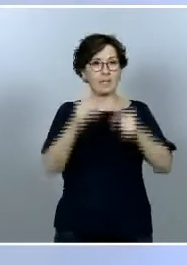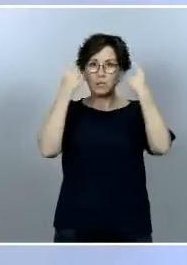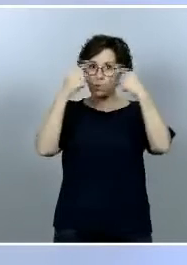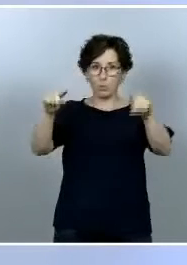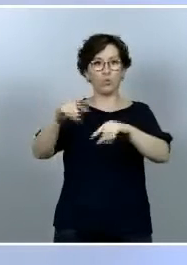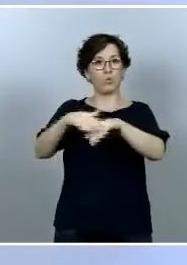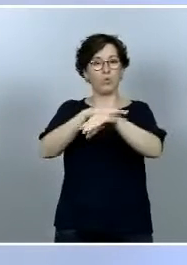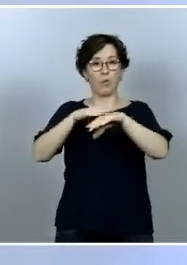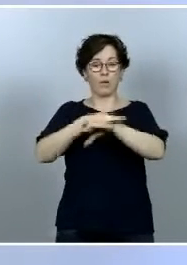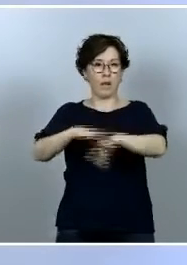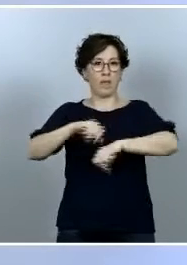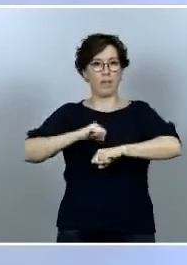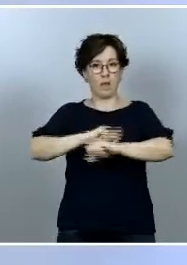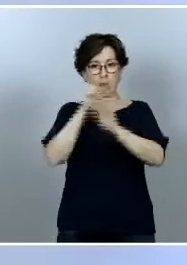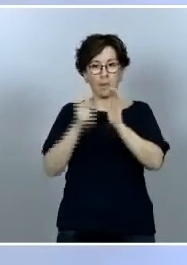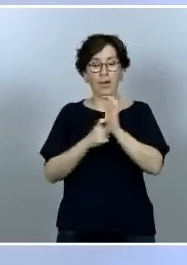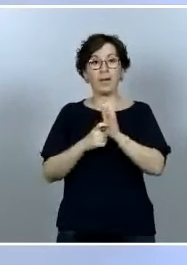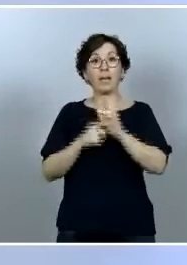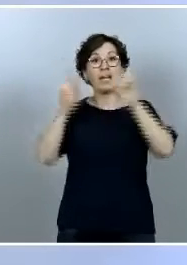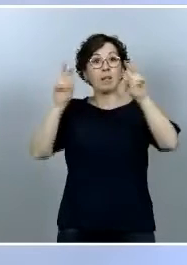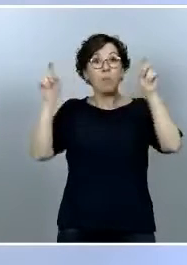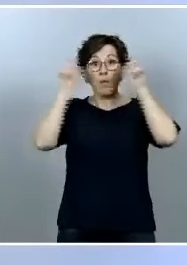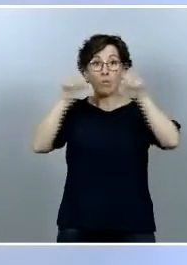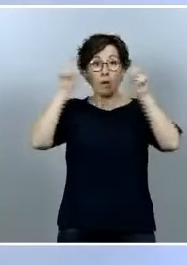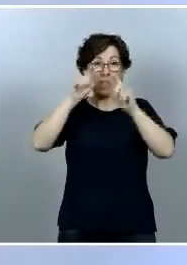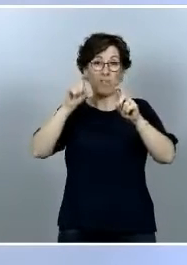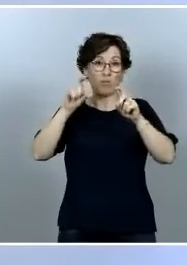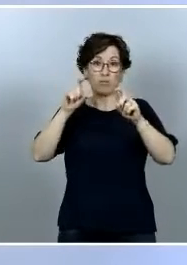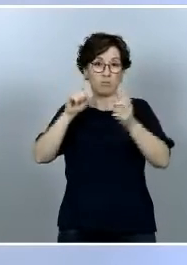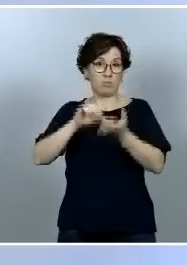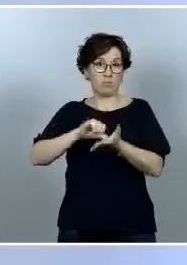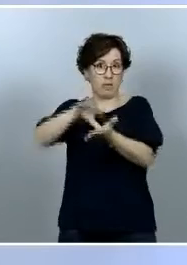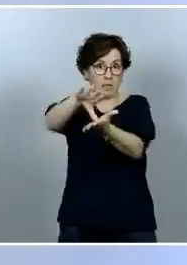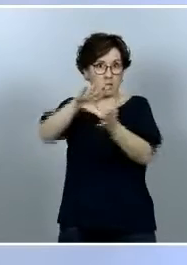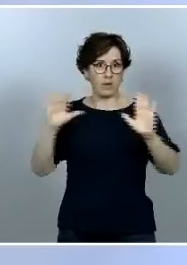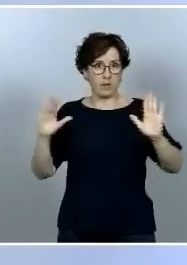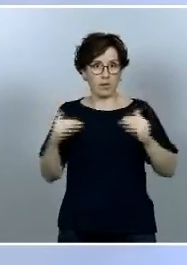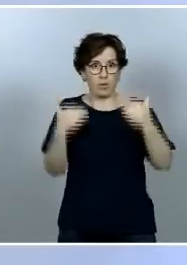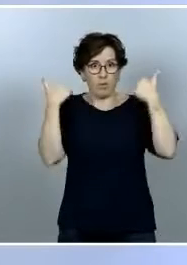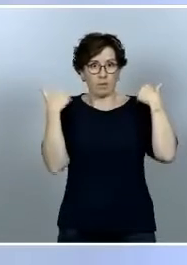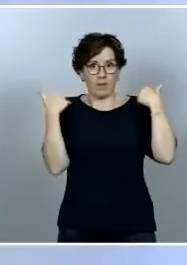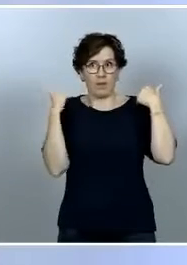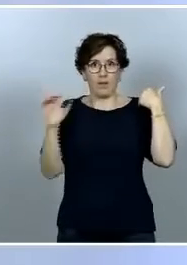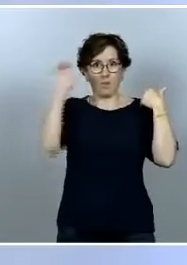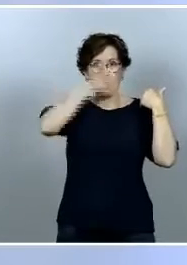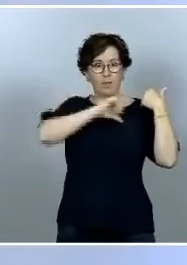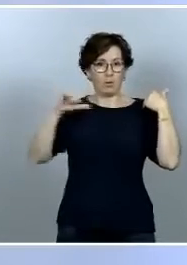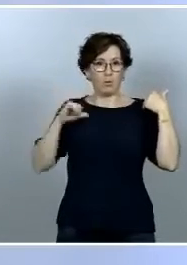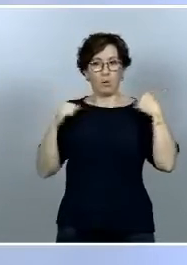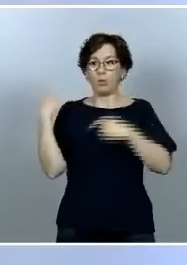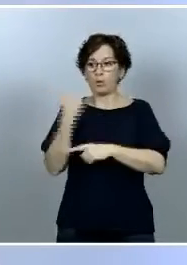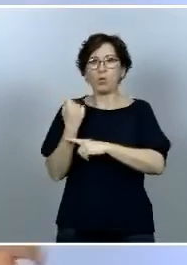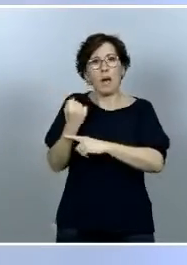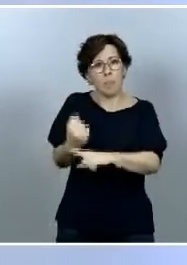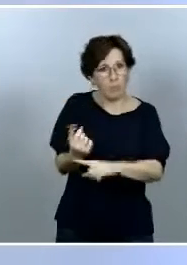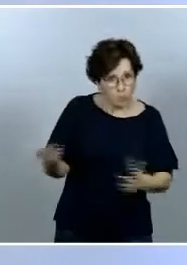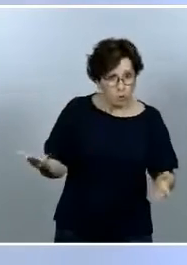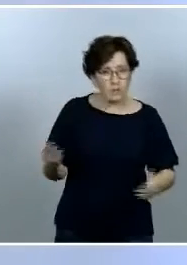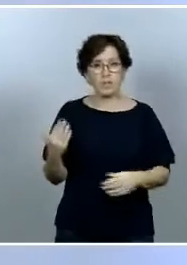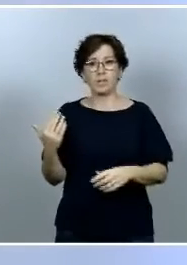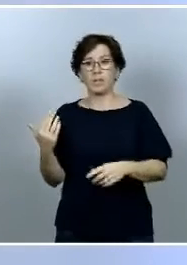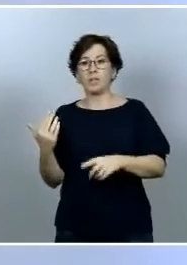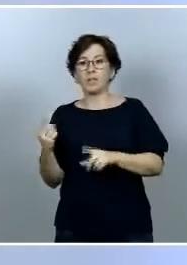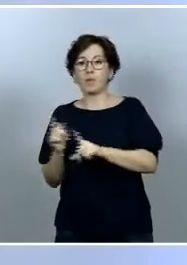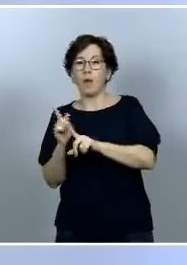competencias están cedidas a las comunidades autónomas esto no quiere decir que desde el gobierno de España no estemos dando apoyo y tratando de ejercer un rol de apoyo y de